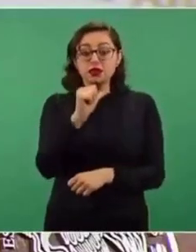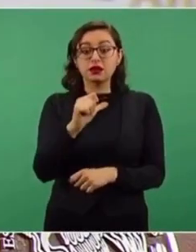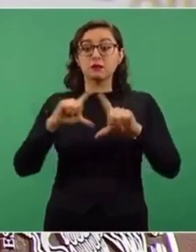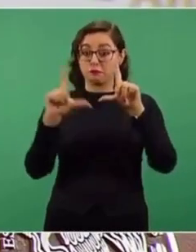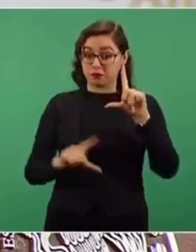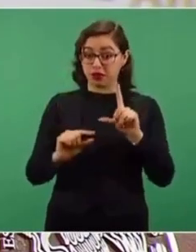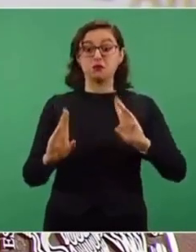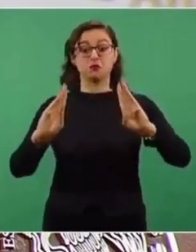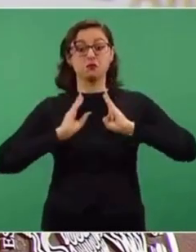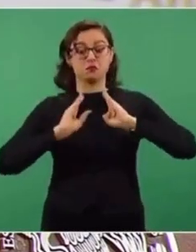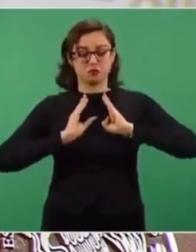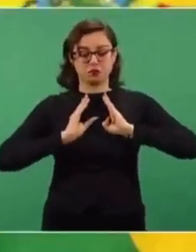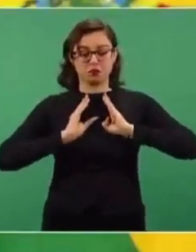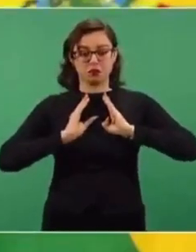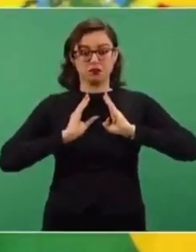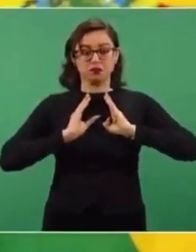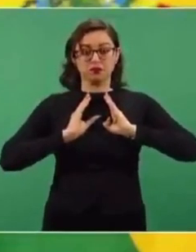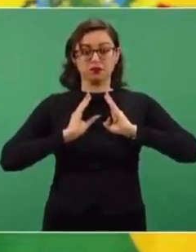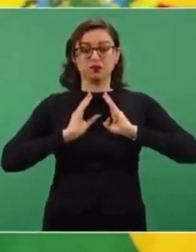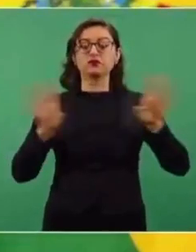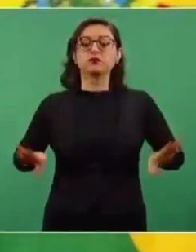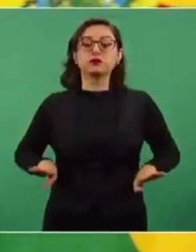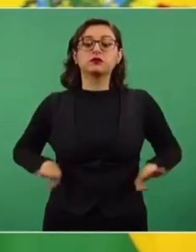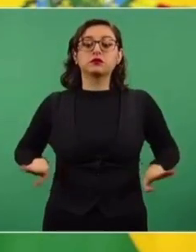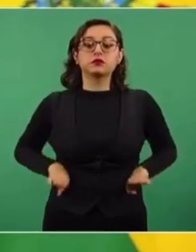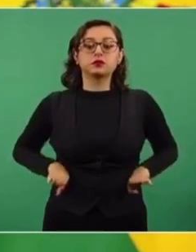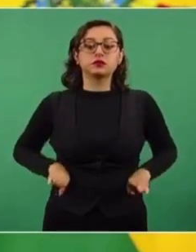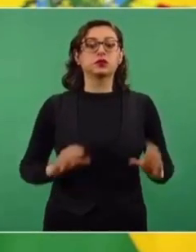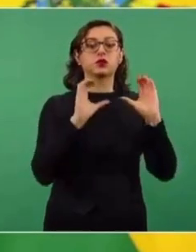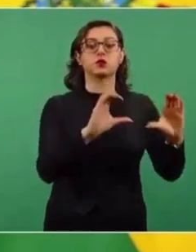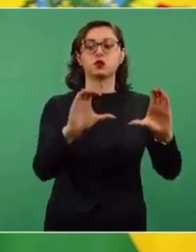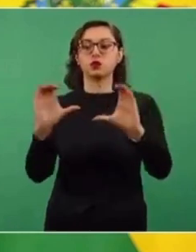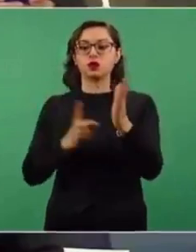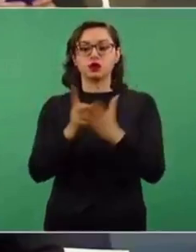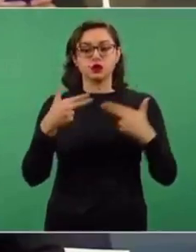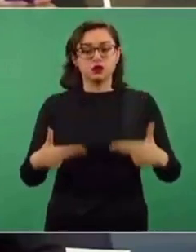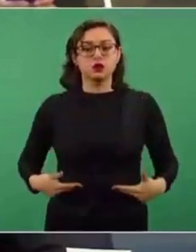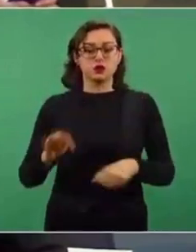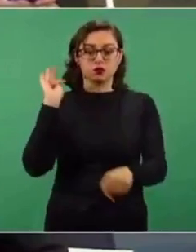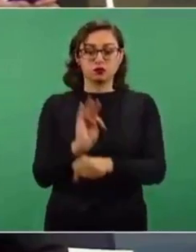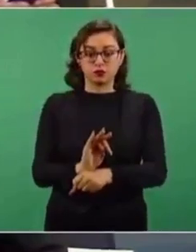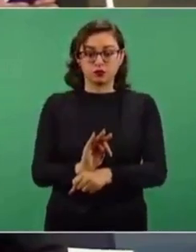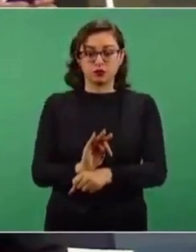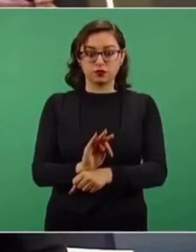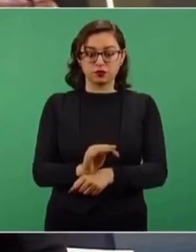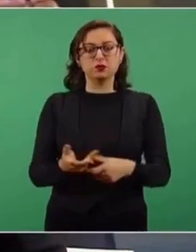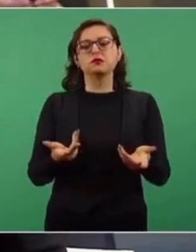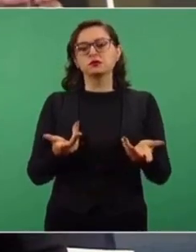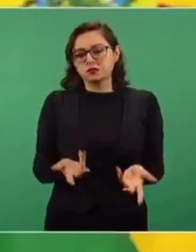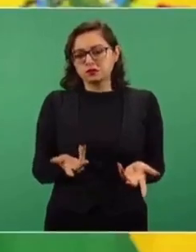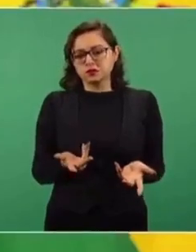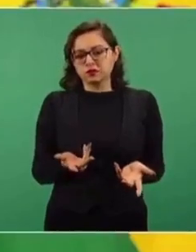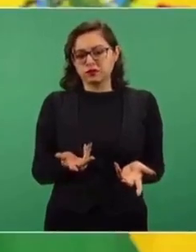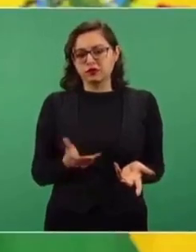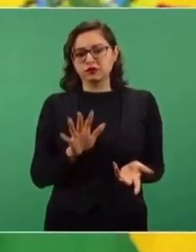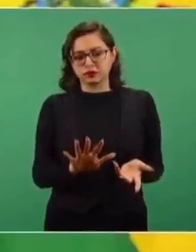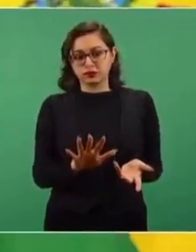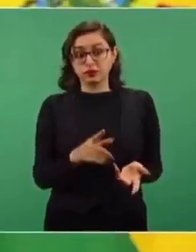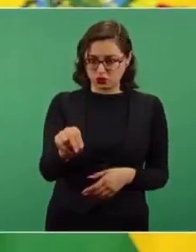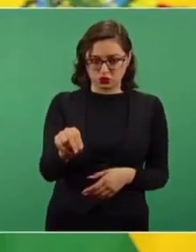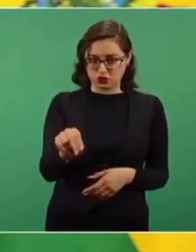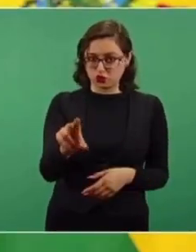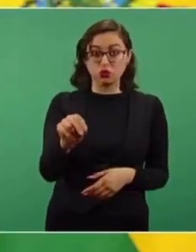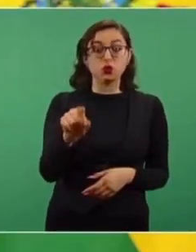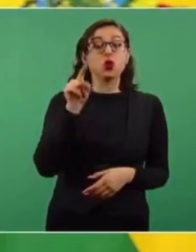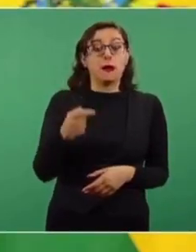ejército mexicano está cuidando y protegiendo los derechos humanos. Entonces, no se trata, es la primera